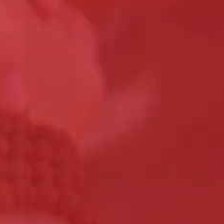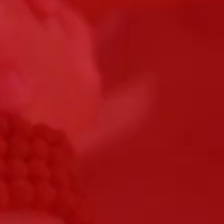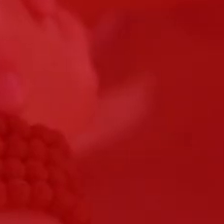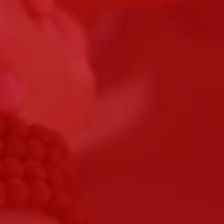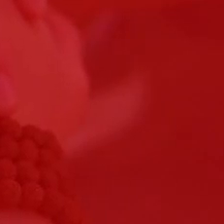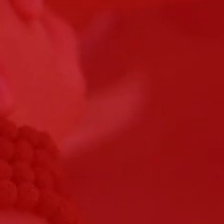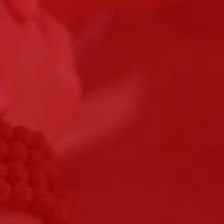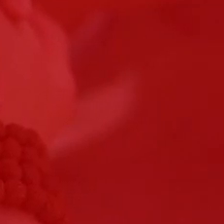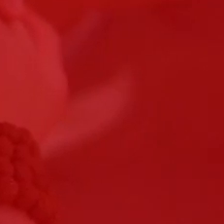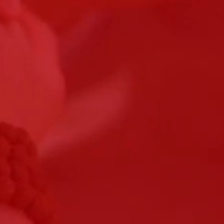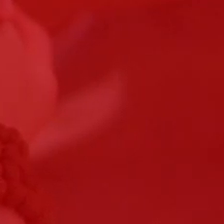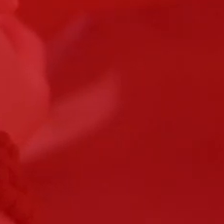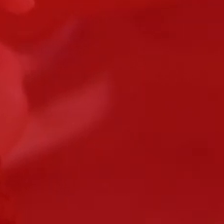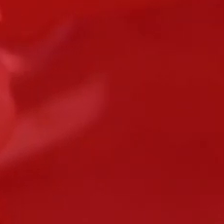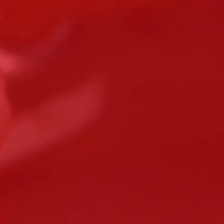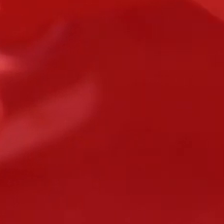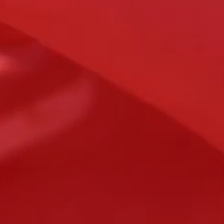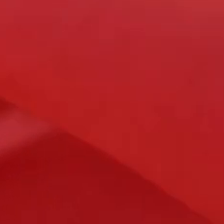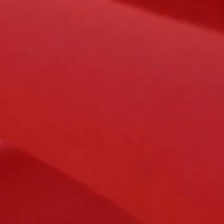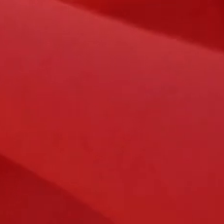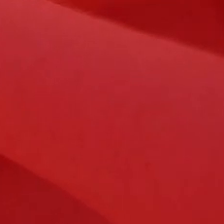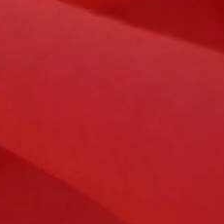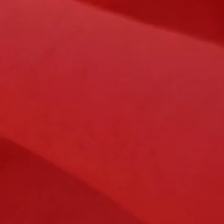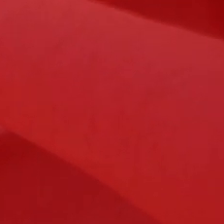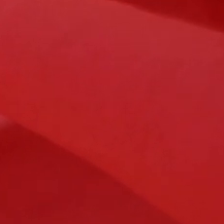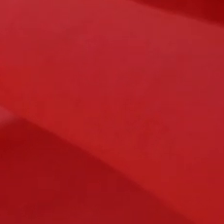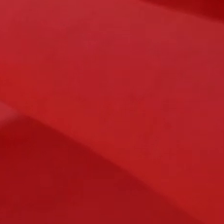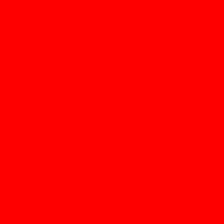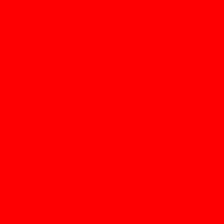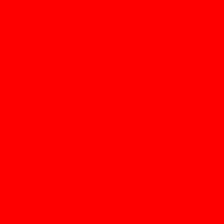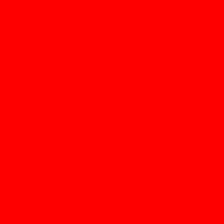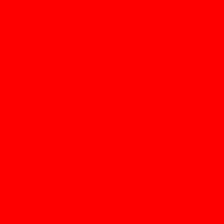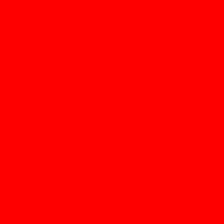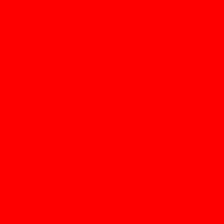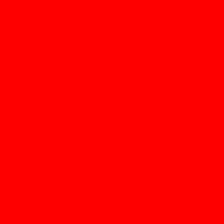Ya somos más de un millón de auditores juveniles. ¡Únete a nosotros!